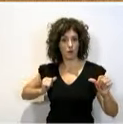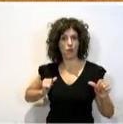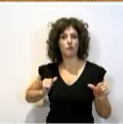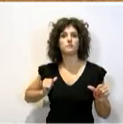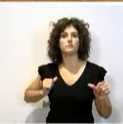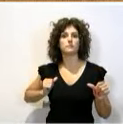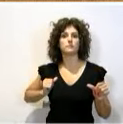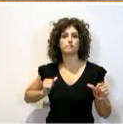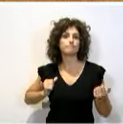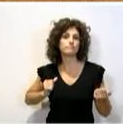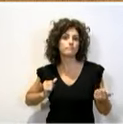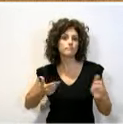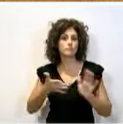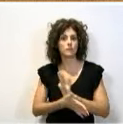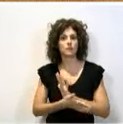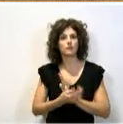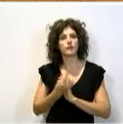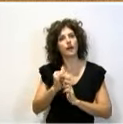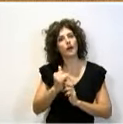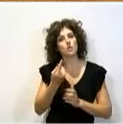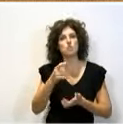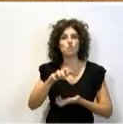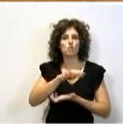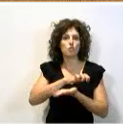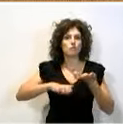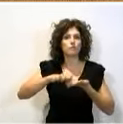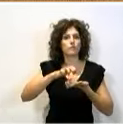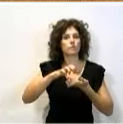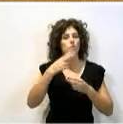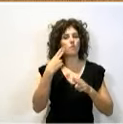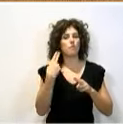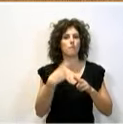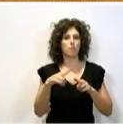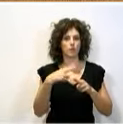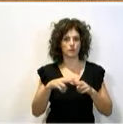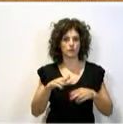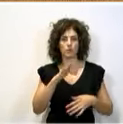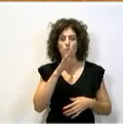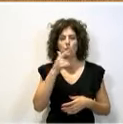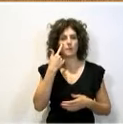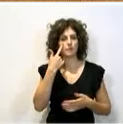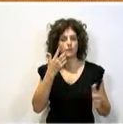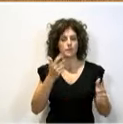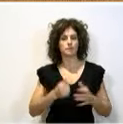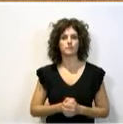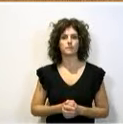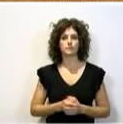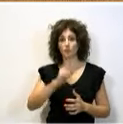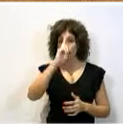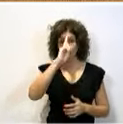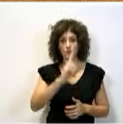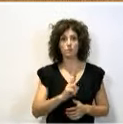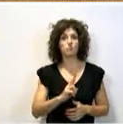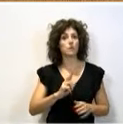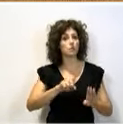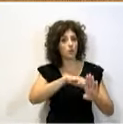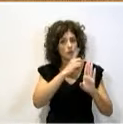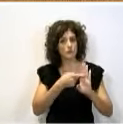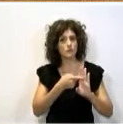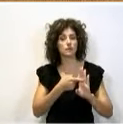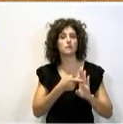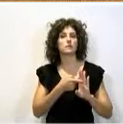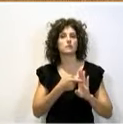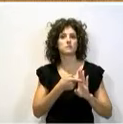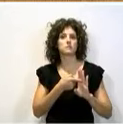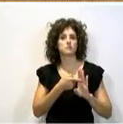conflicto político. Porque, mire, el respeto a las leyes es una